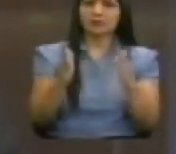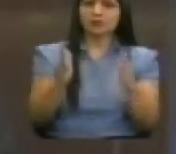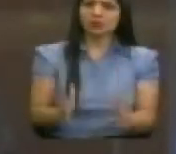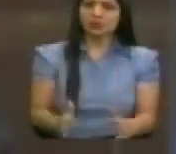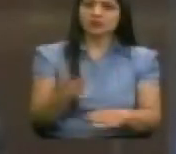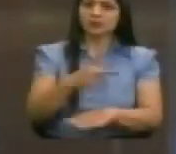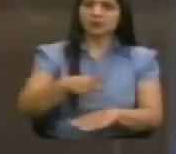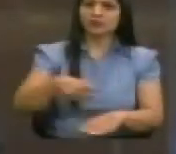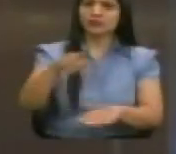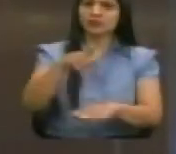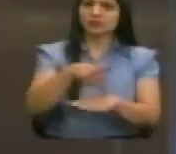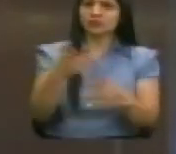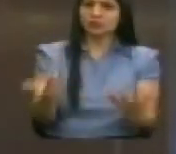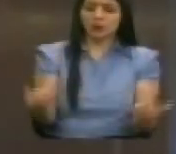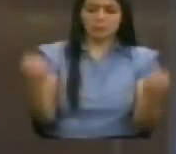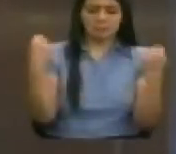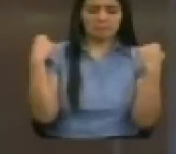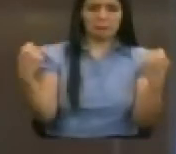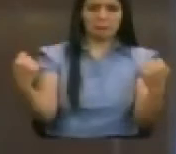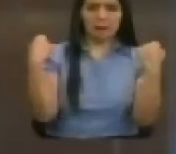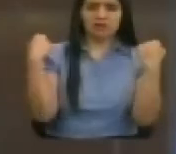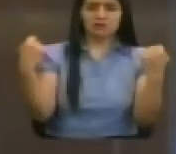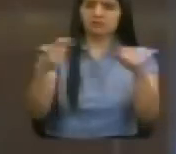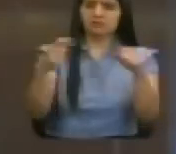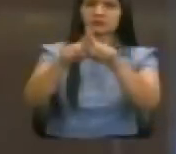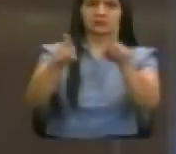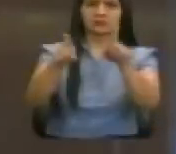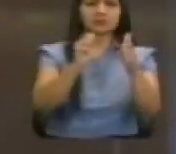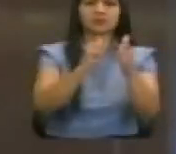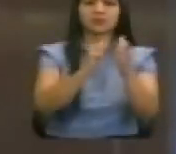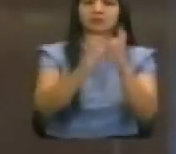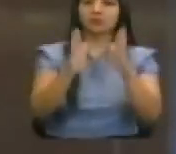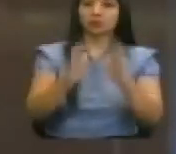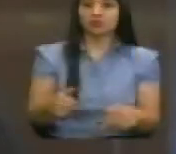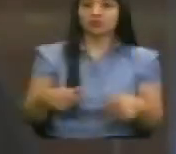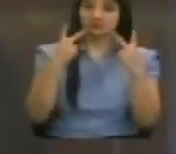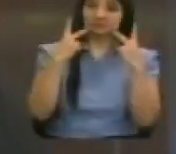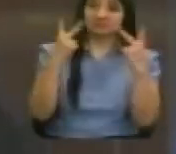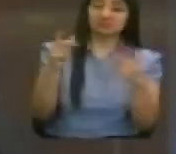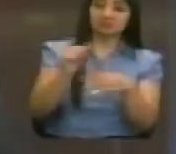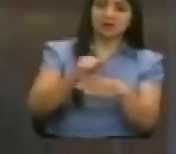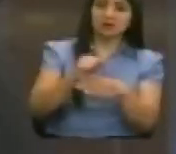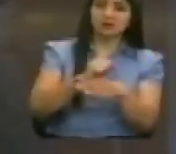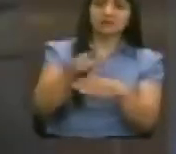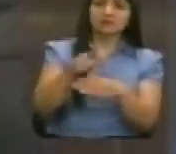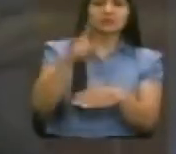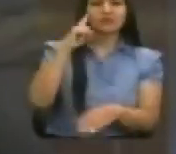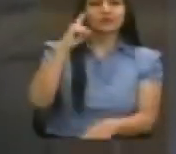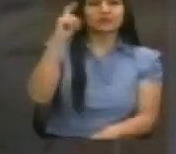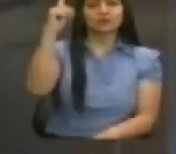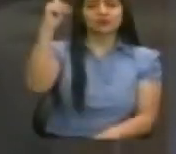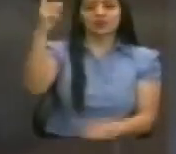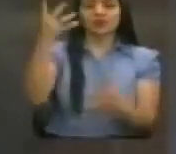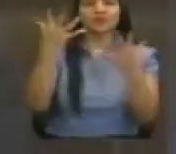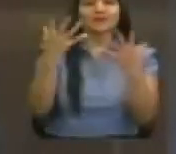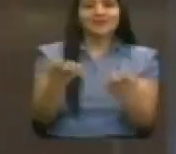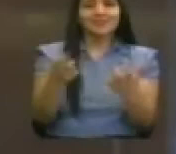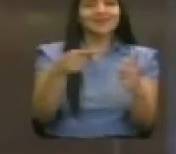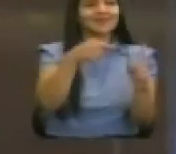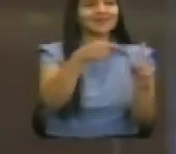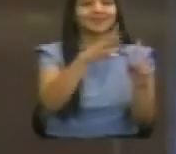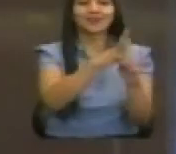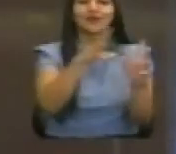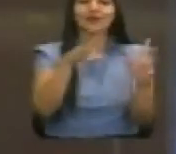otros implementos. Ahí se preparan decenas y decenas de deportistas que sueñan con ser Tamara Salazar.